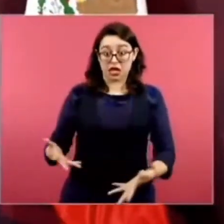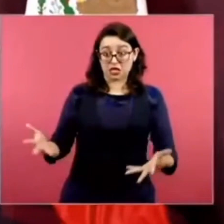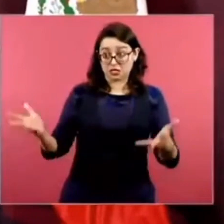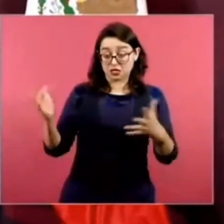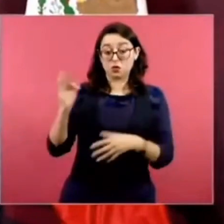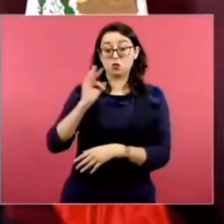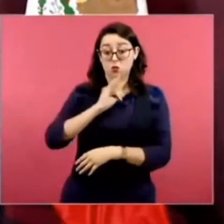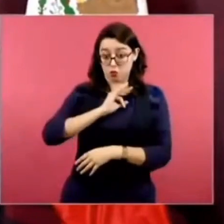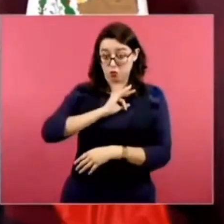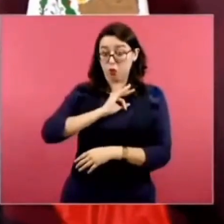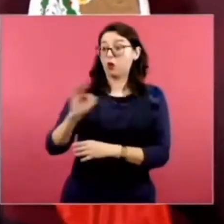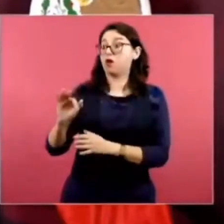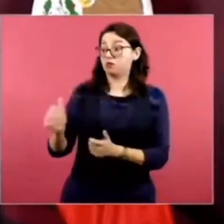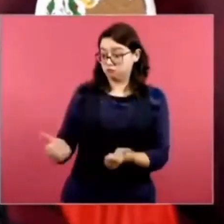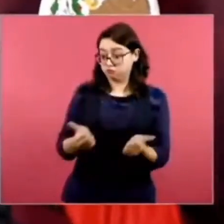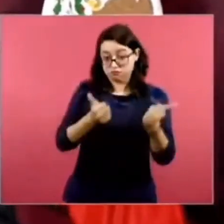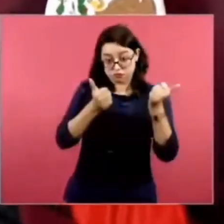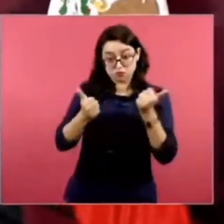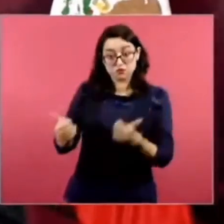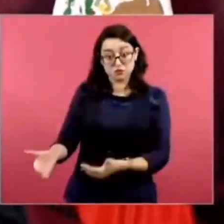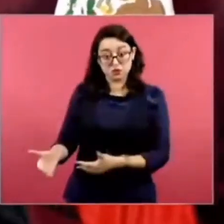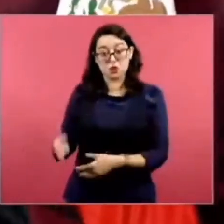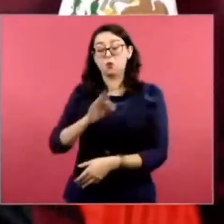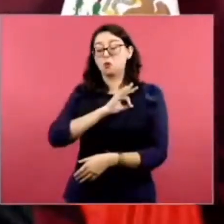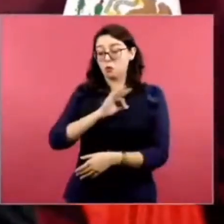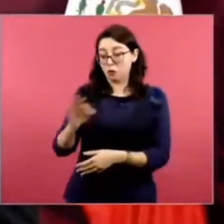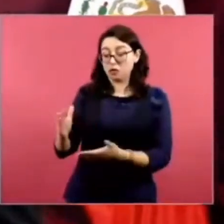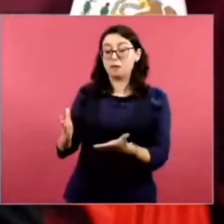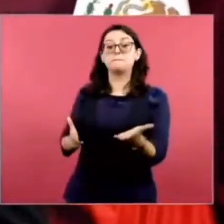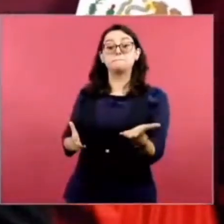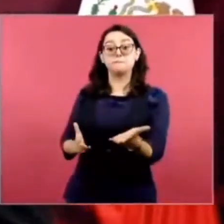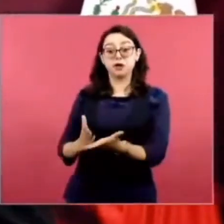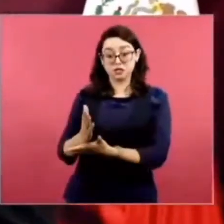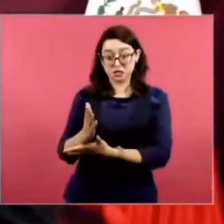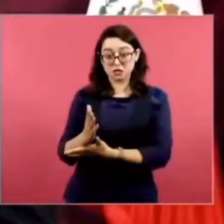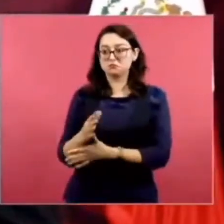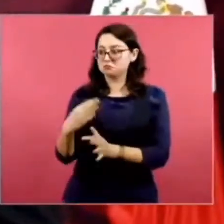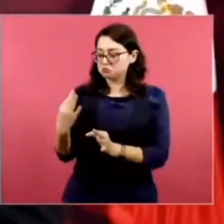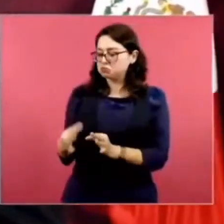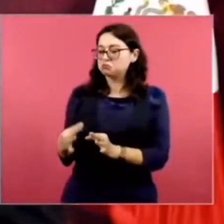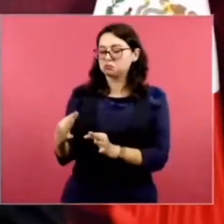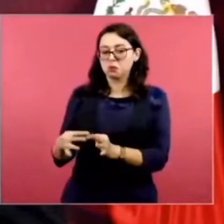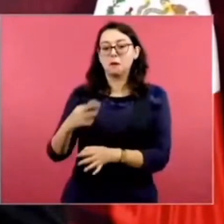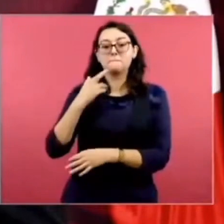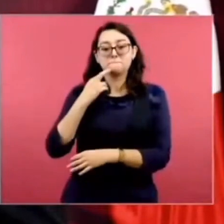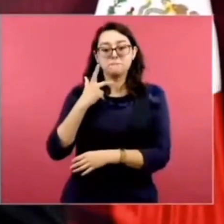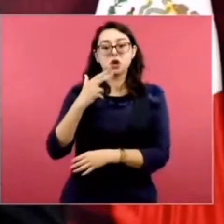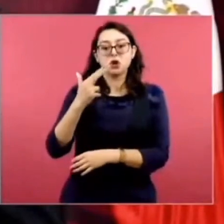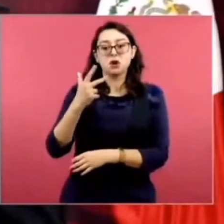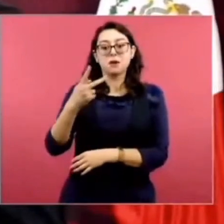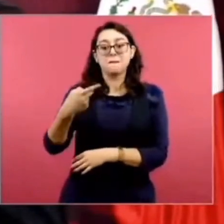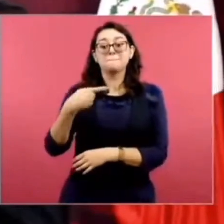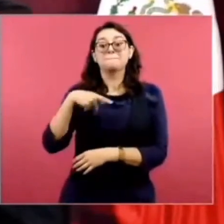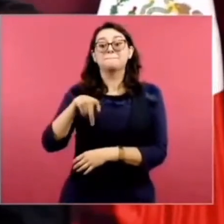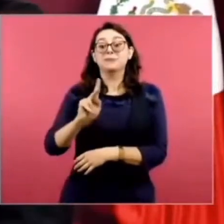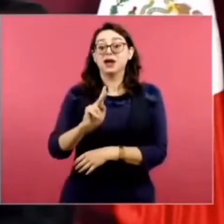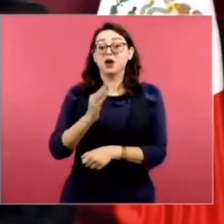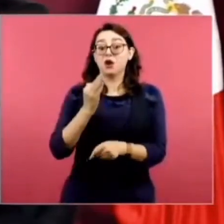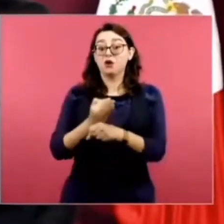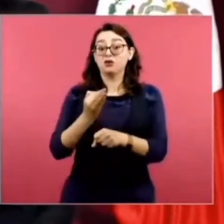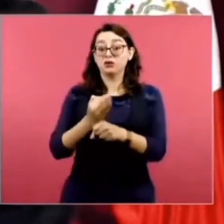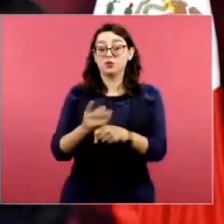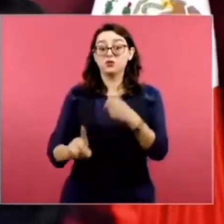barcos enormes. Sin embargo, ahora han padecido de sequía